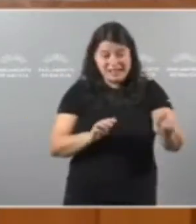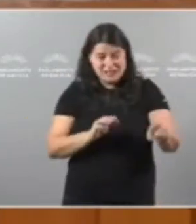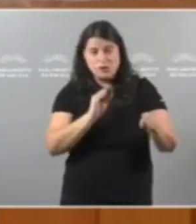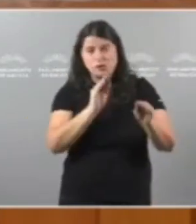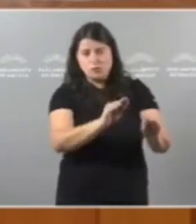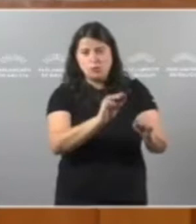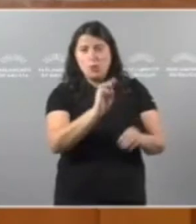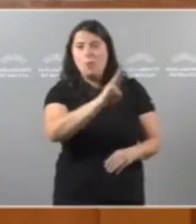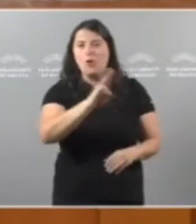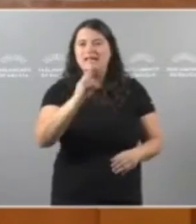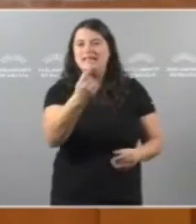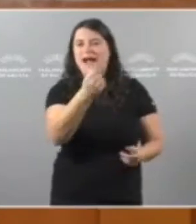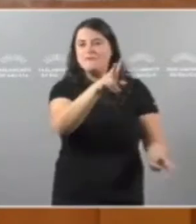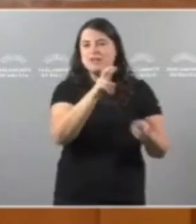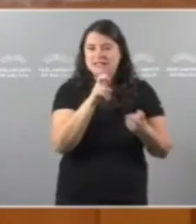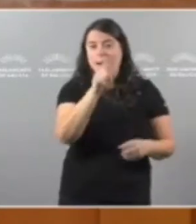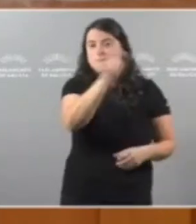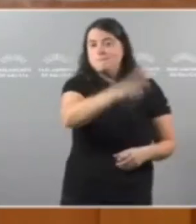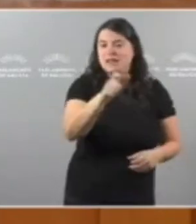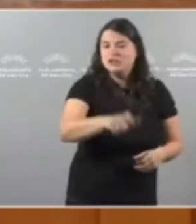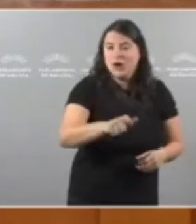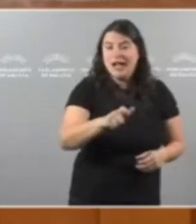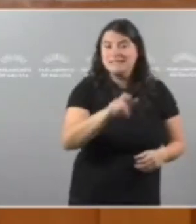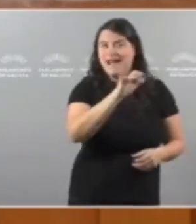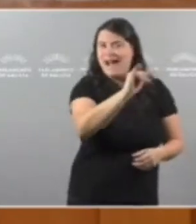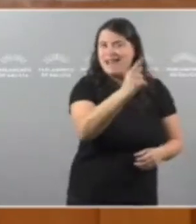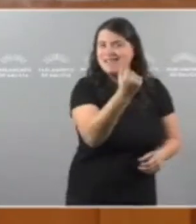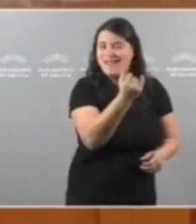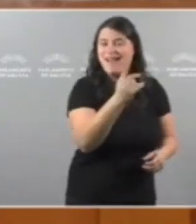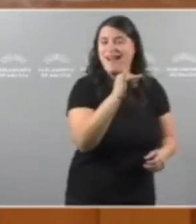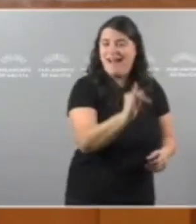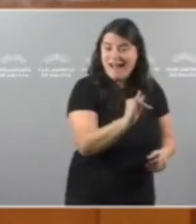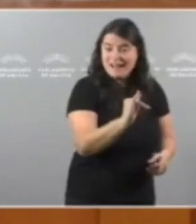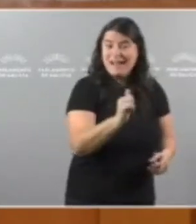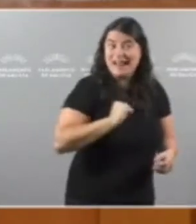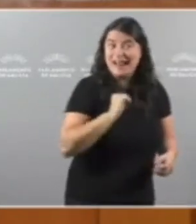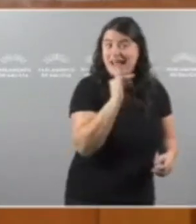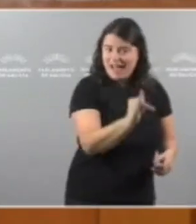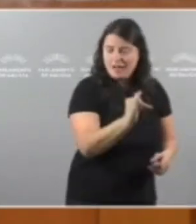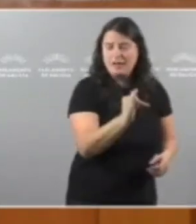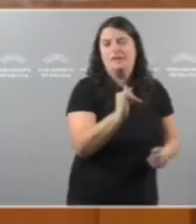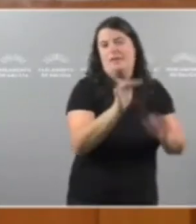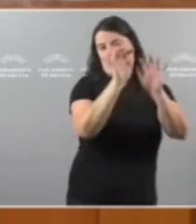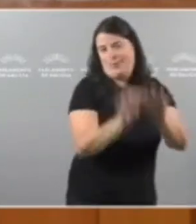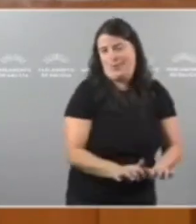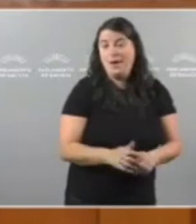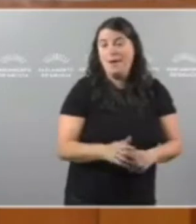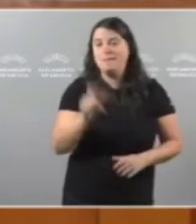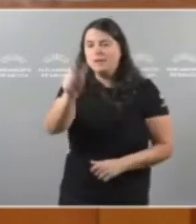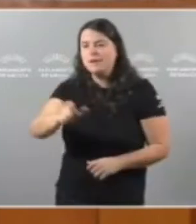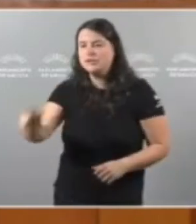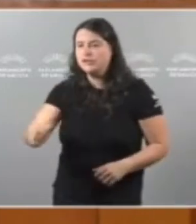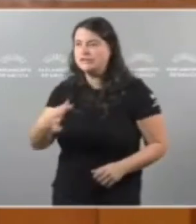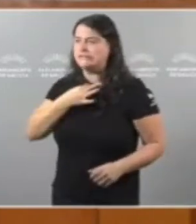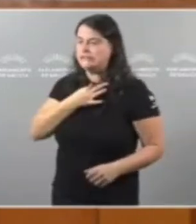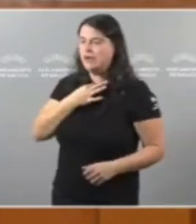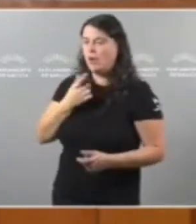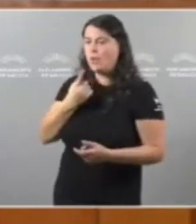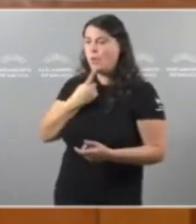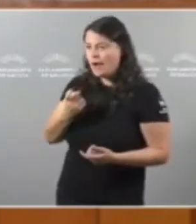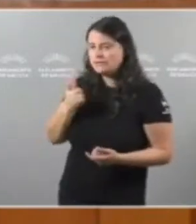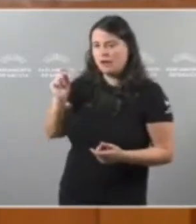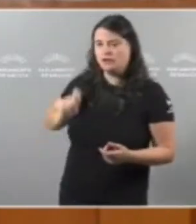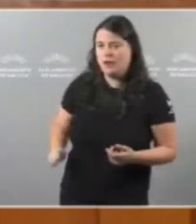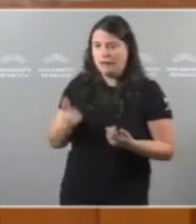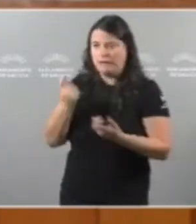fiscal Rebaixarlle máis os impostos a que máis ten Iso sí, para xente que o está pasando mal Vostedes